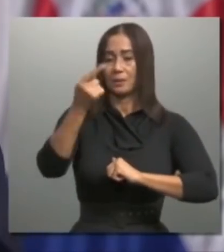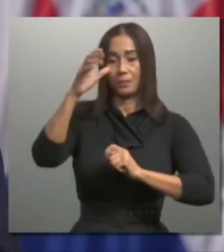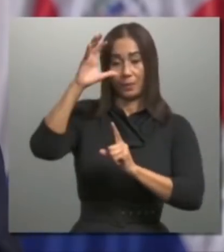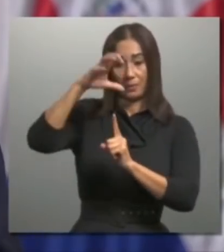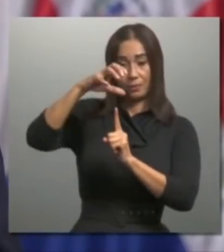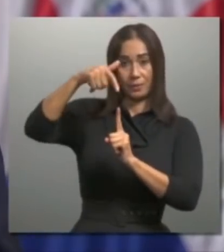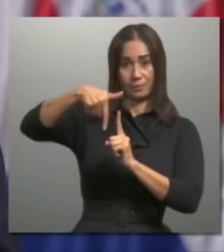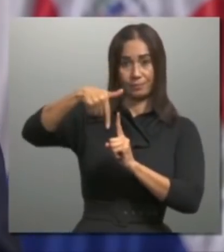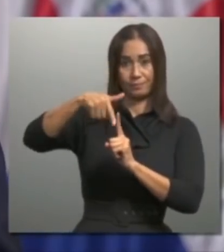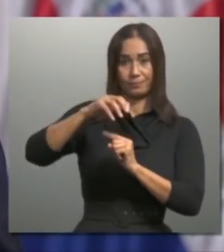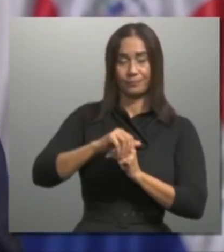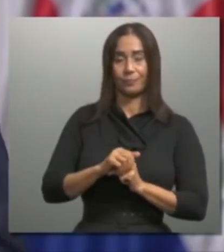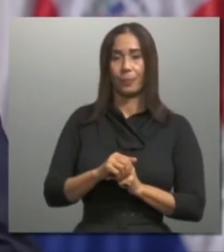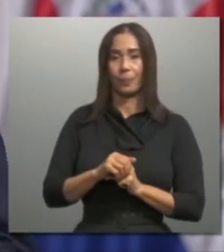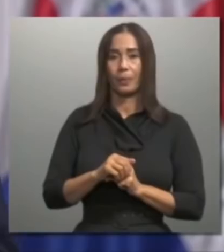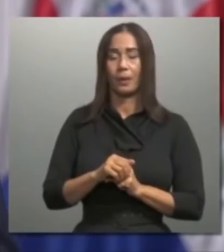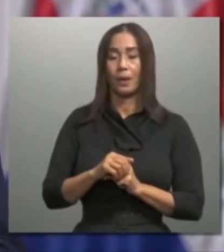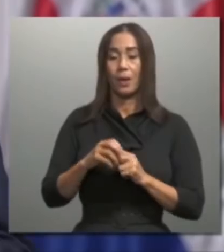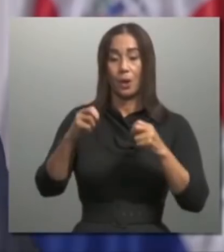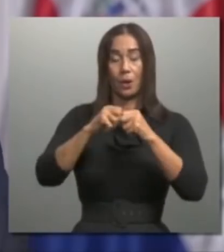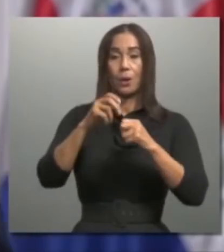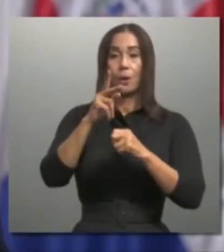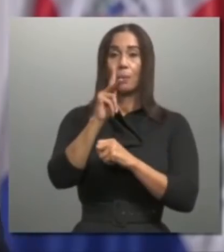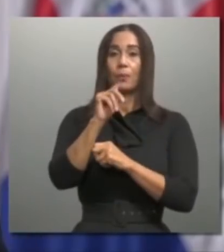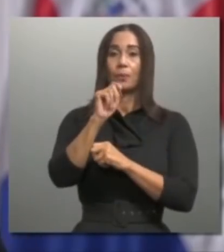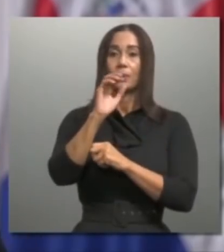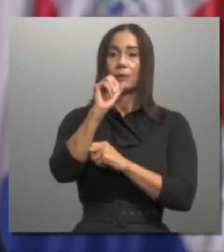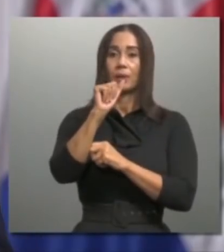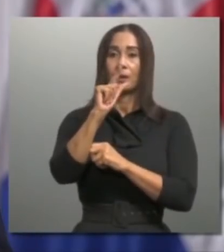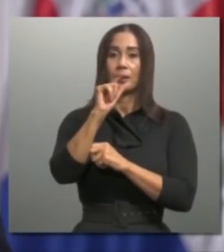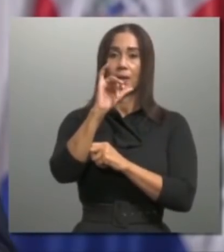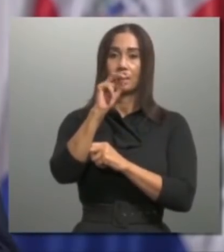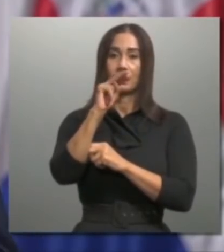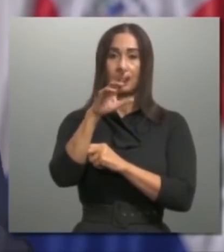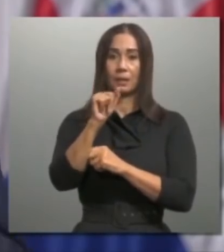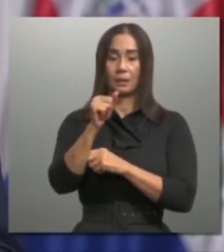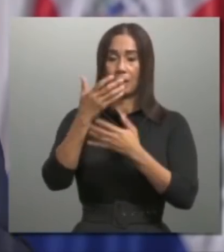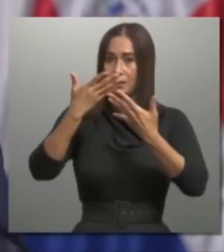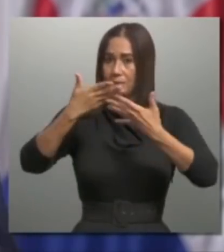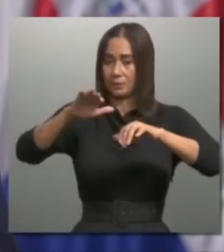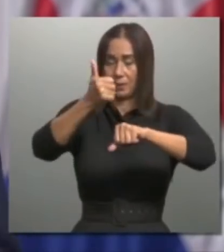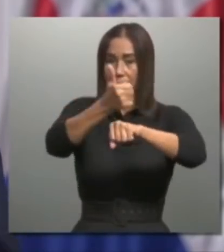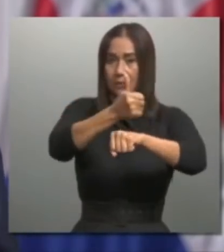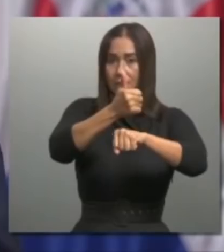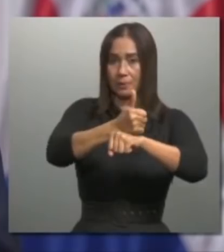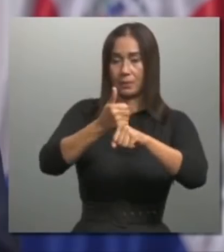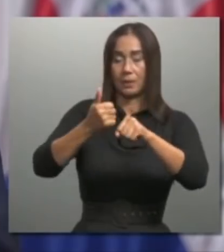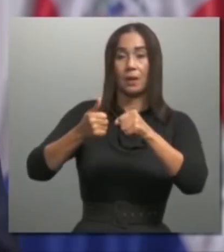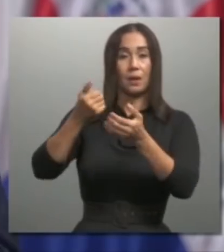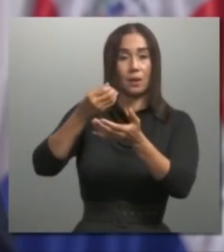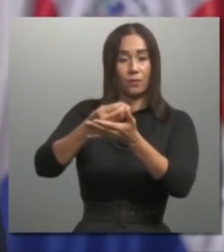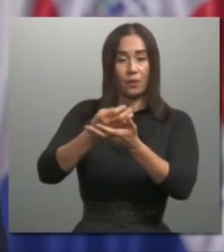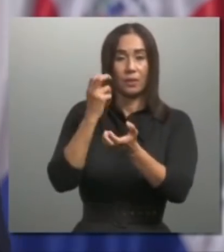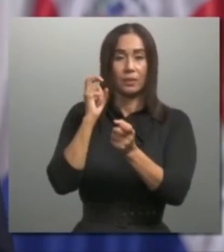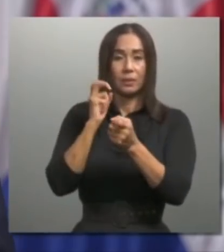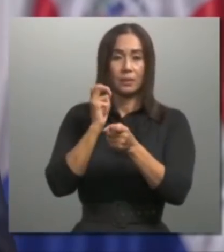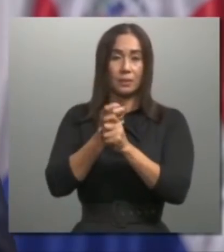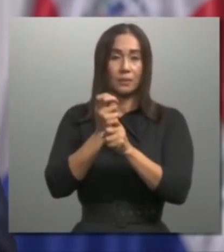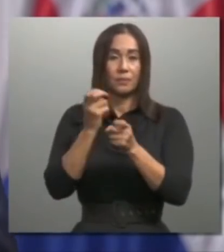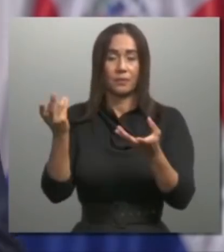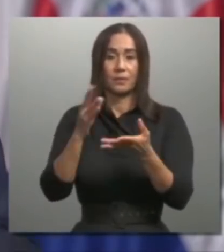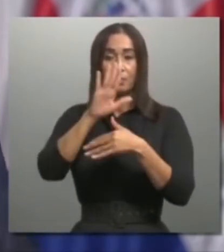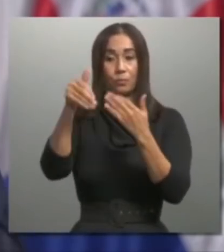el Palacio. Punta Catalina ya existe y nos costó un alto precio a los dominicanos. No la podemos